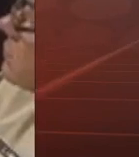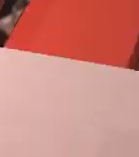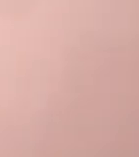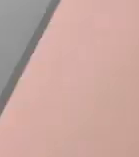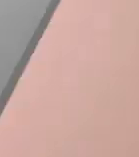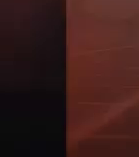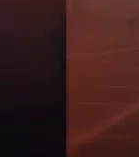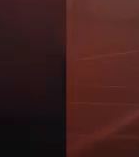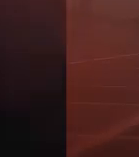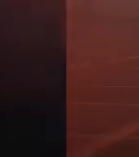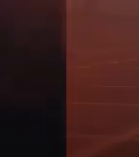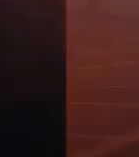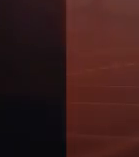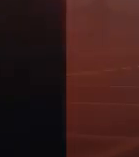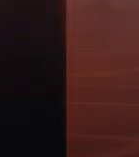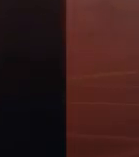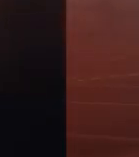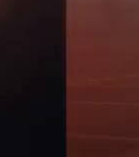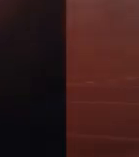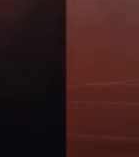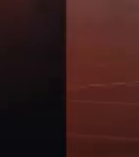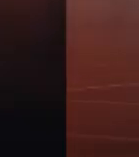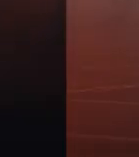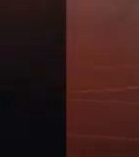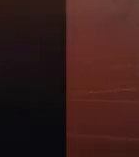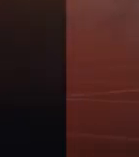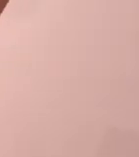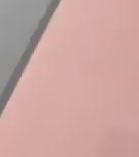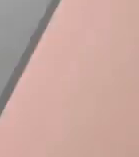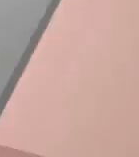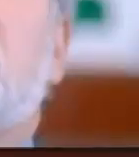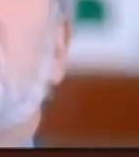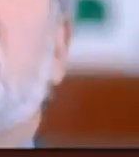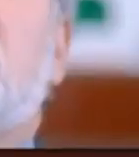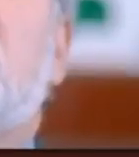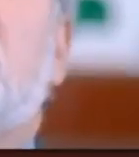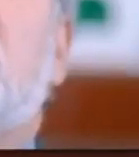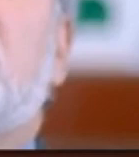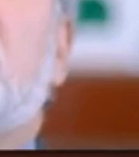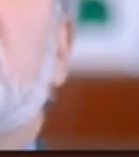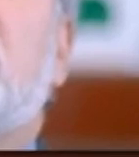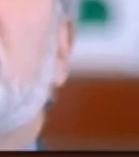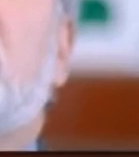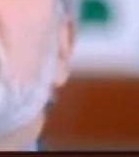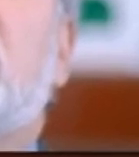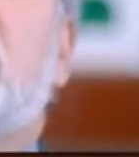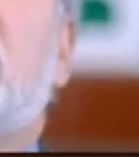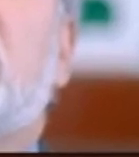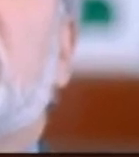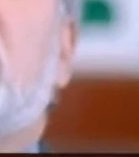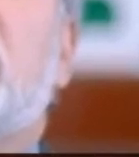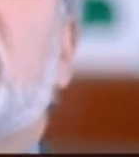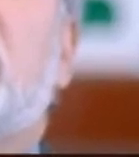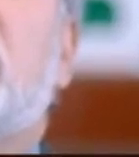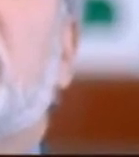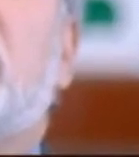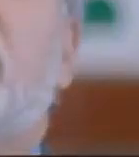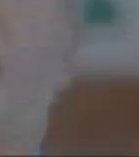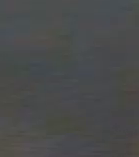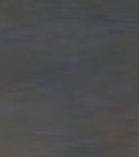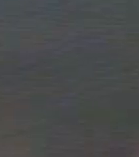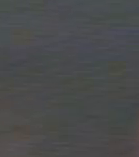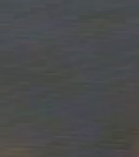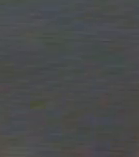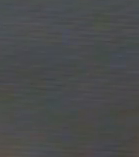Chapo Los hijos del Capo se deslindan del ataque El cineasta León Cerment y su esposa Adriana Rosique